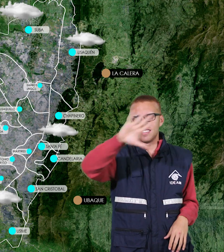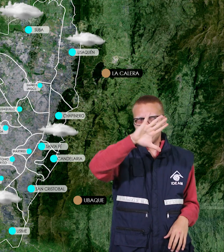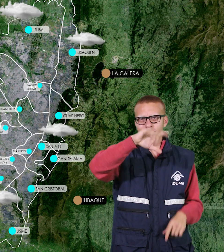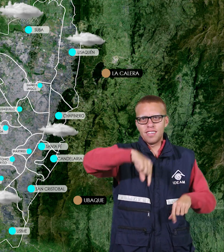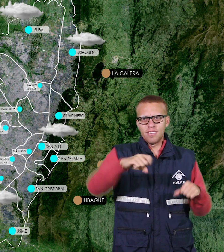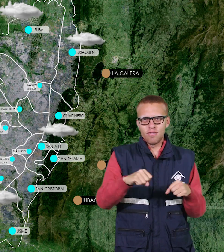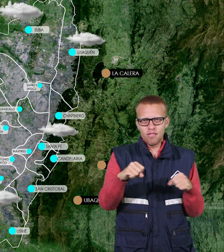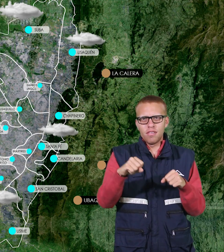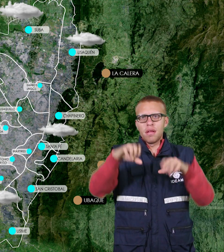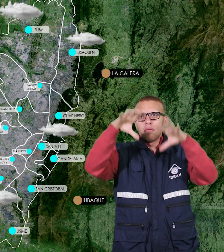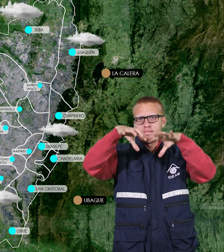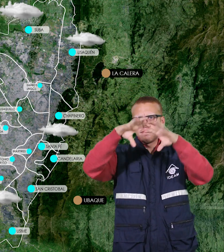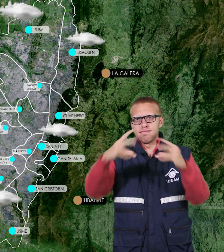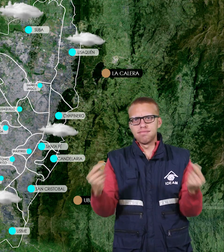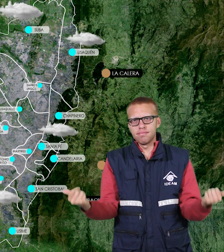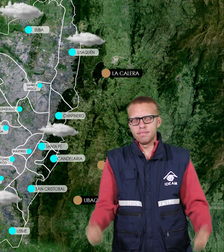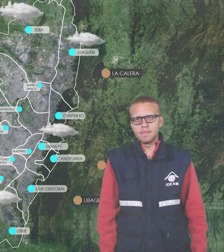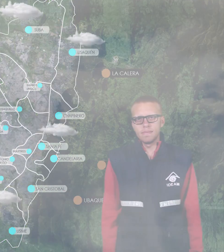tenderán a disminuir para horas de la noche.